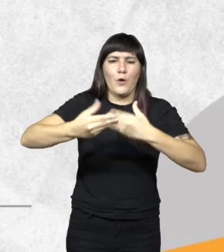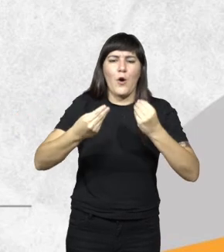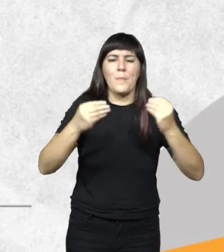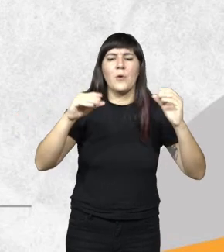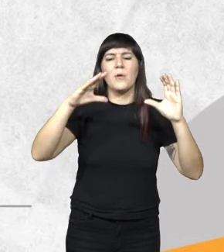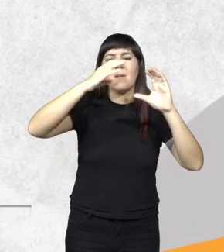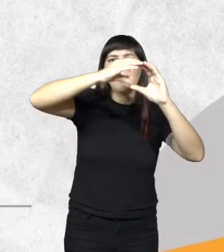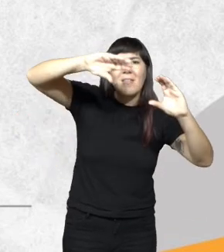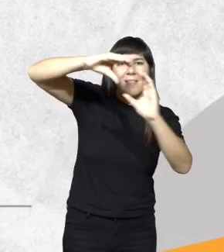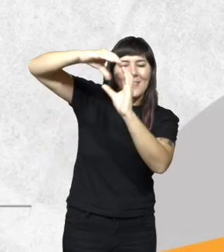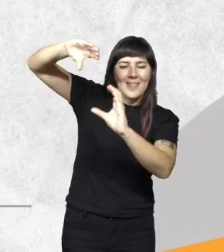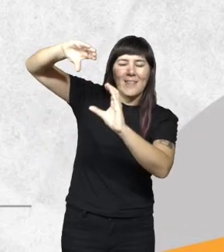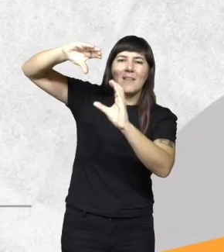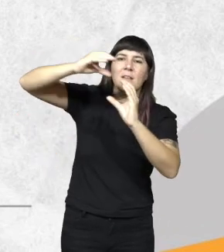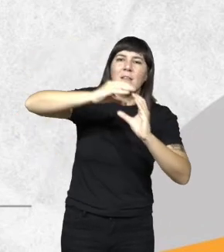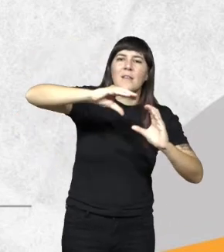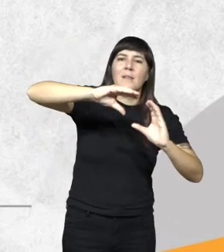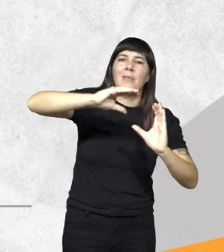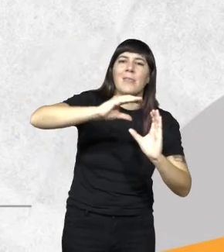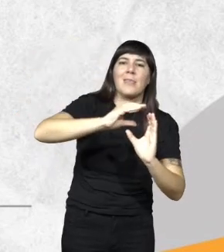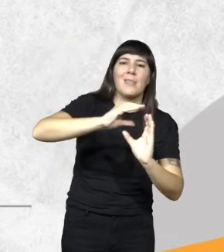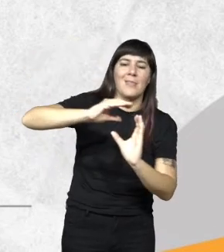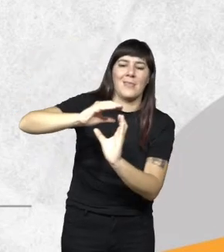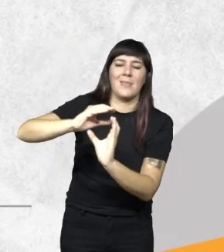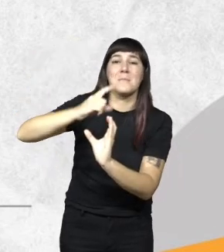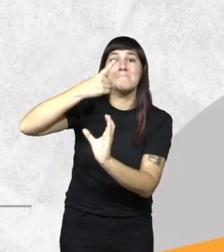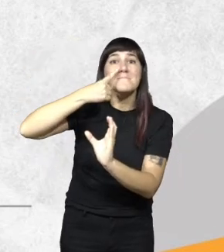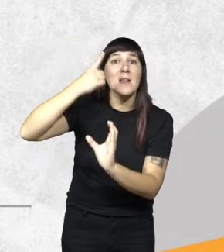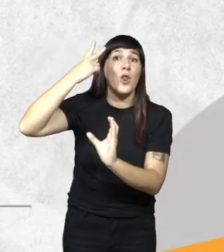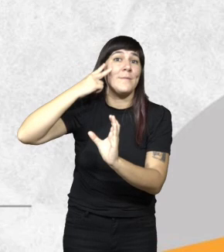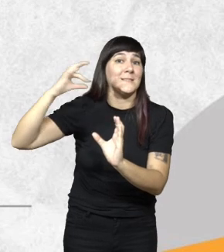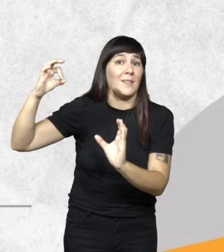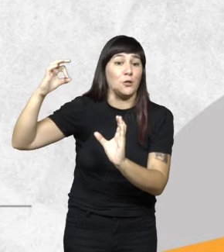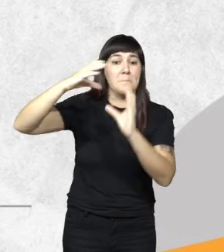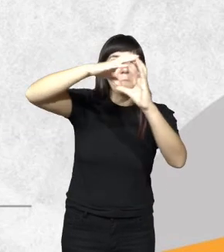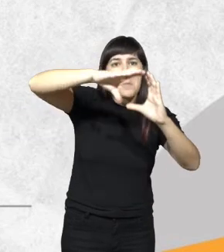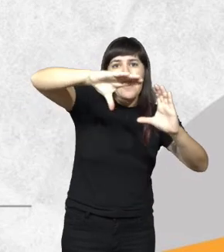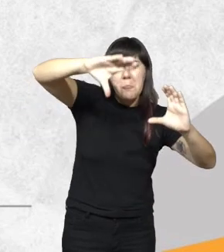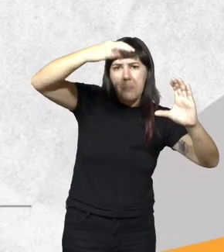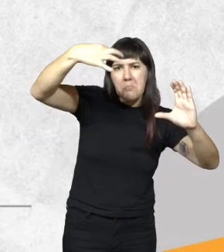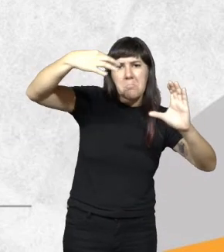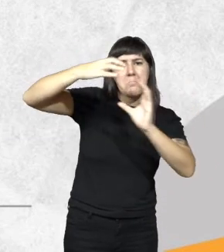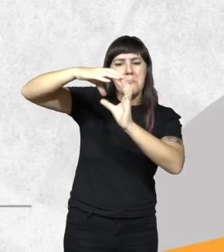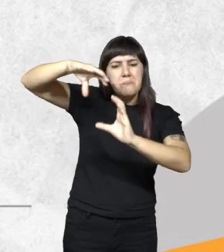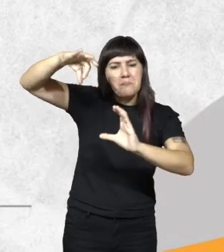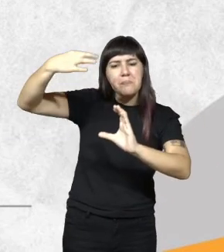reduciendo la selva paranaense del año 1900 1940 1940